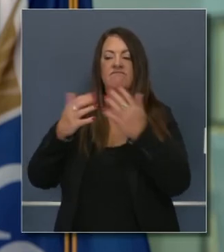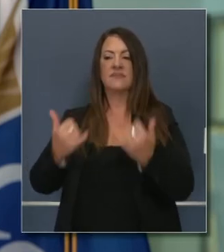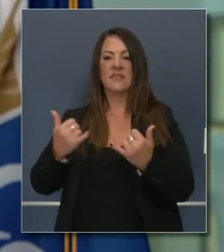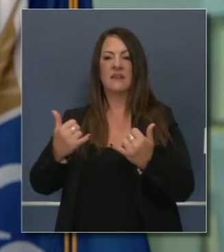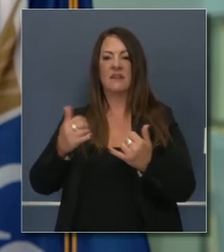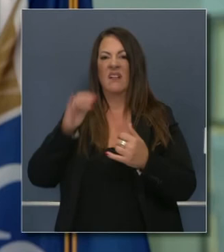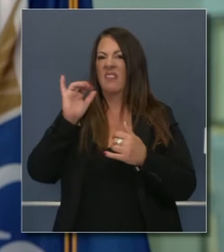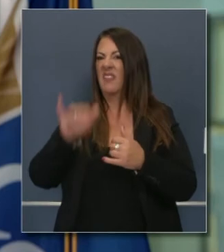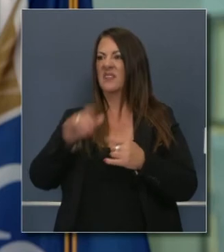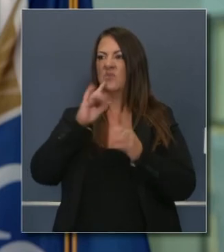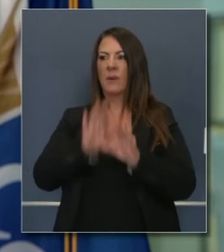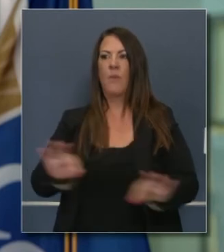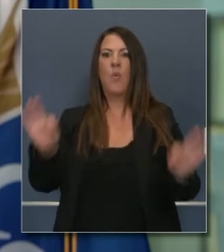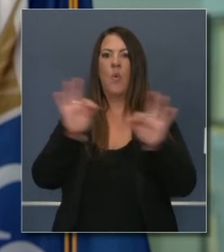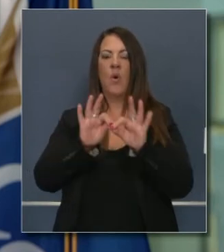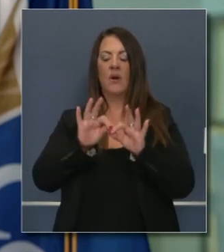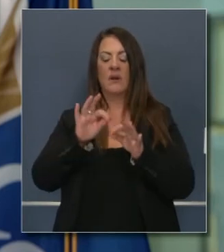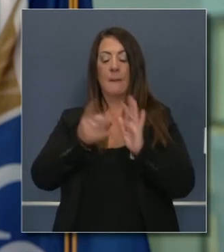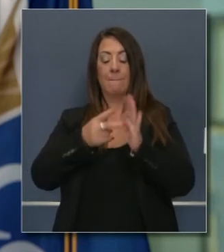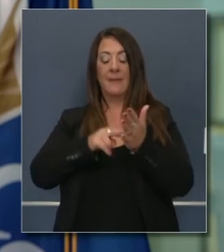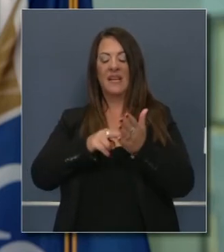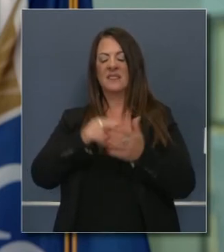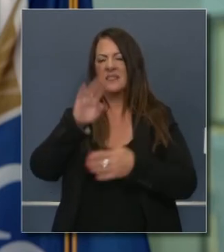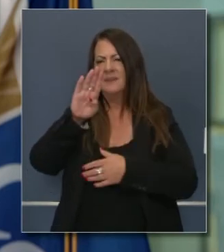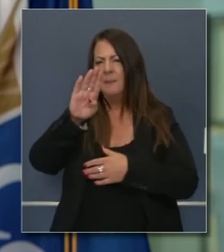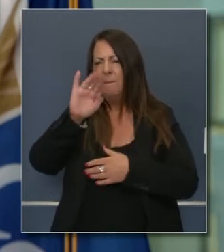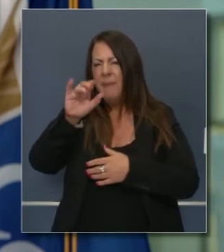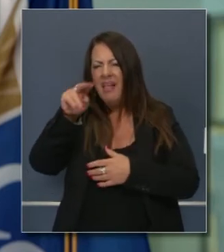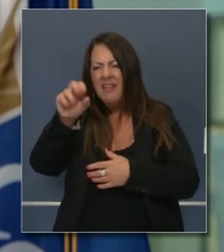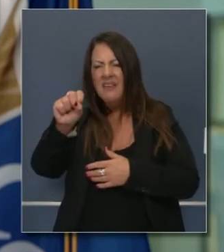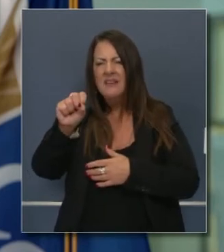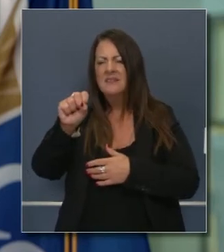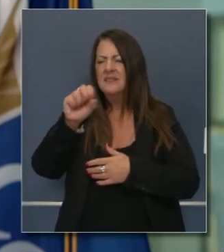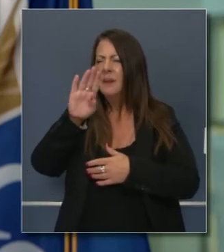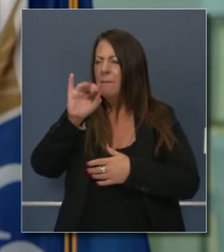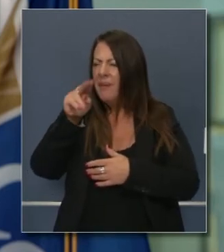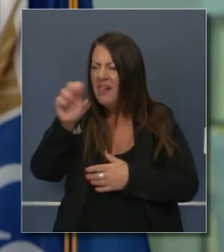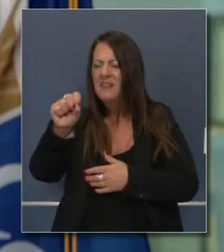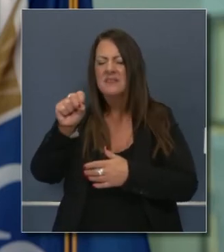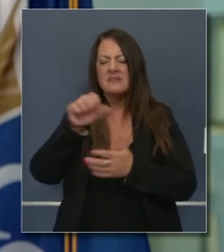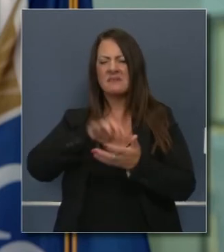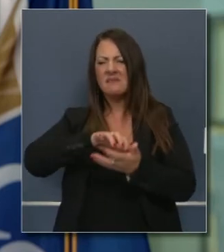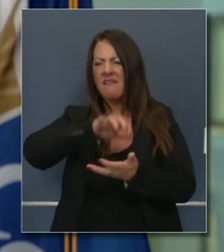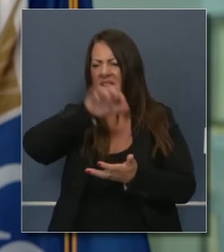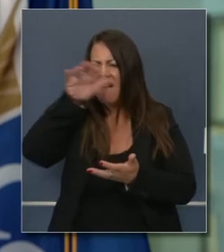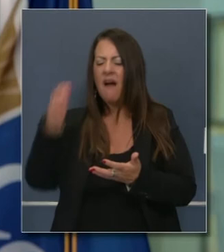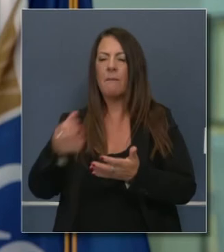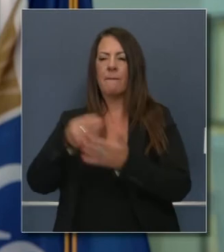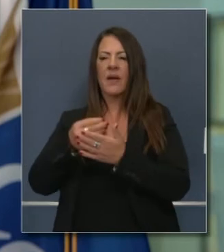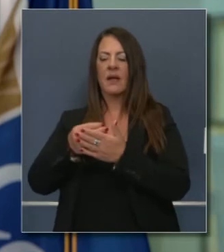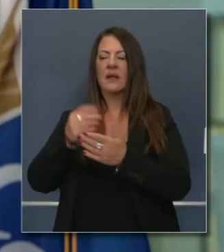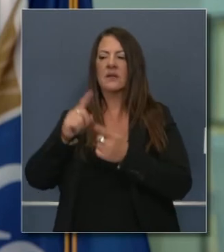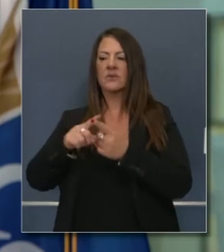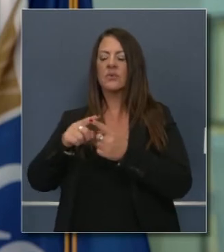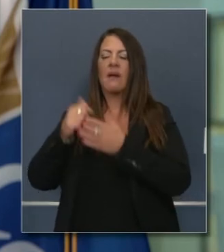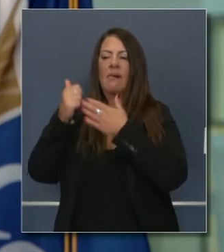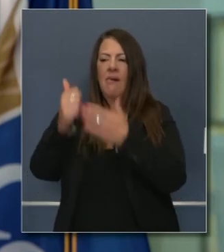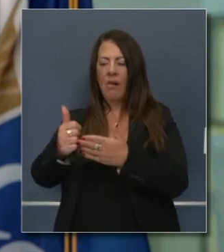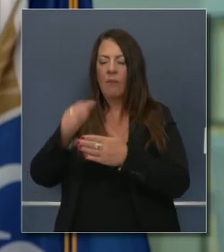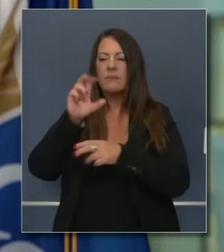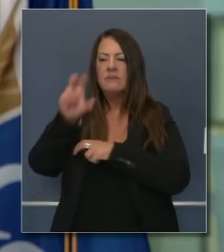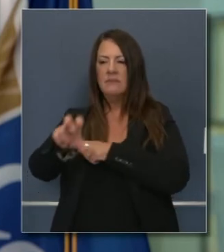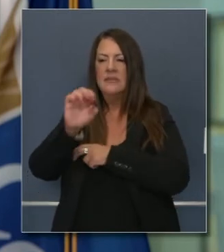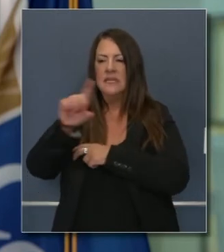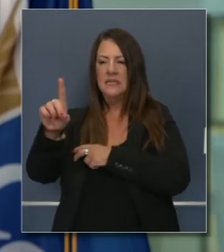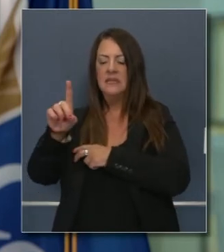para que ese sistema esté en su lugar que son miles de millones de dólares en las manos de personas que de verdad necesitan el dinero y también es una